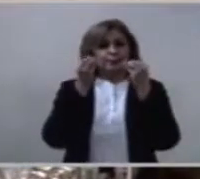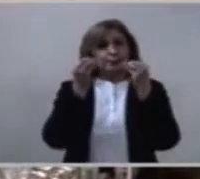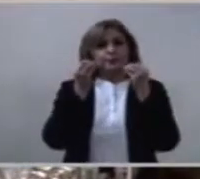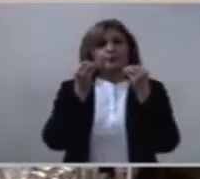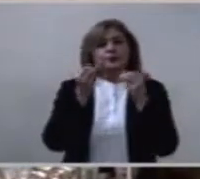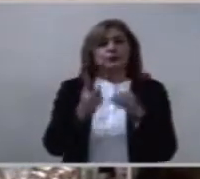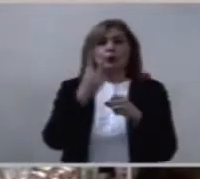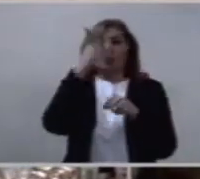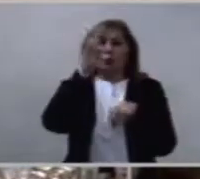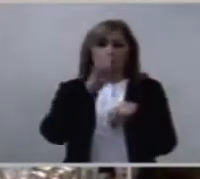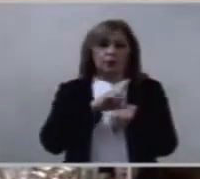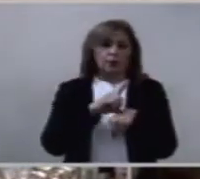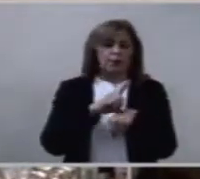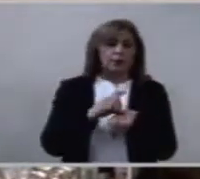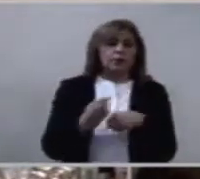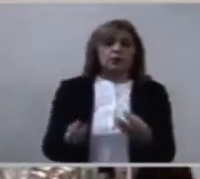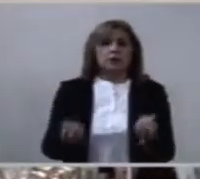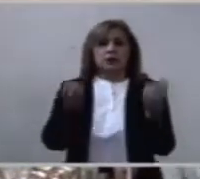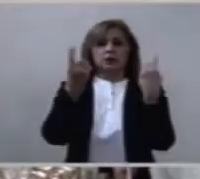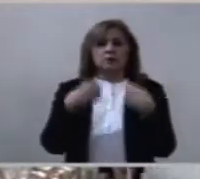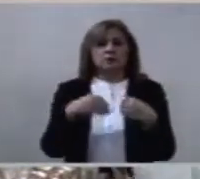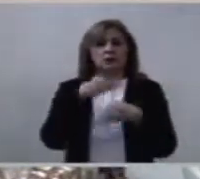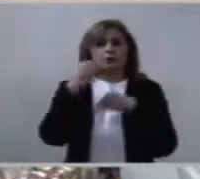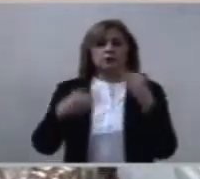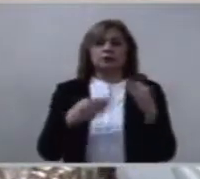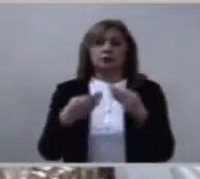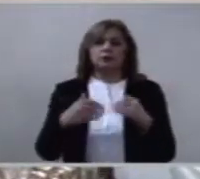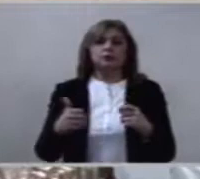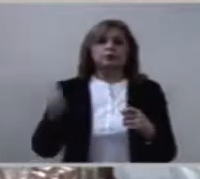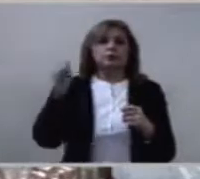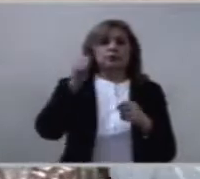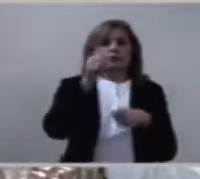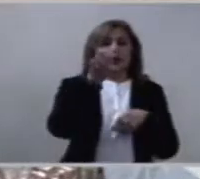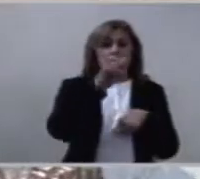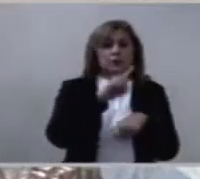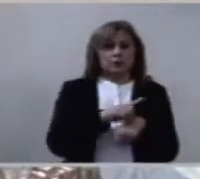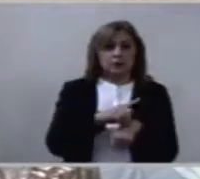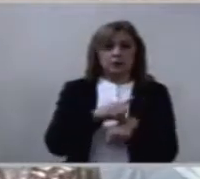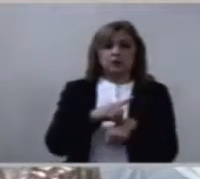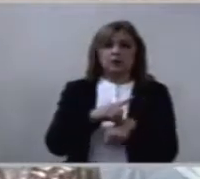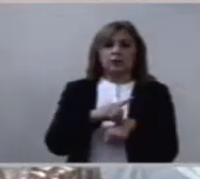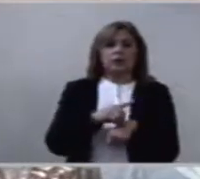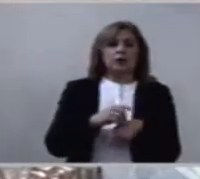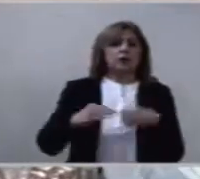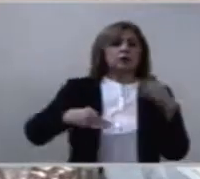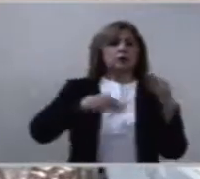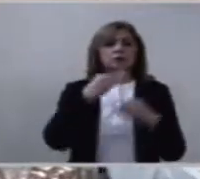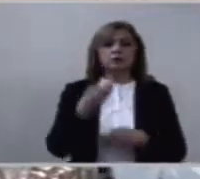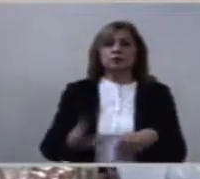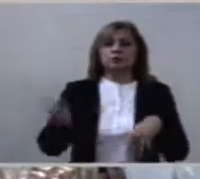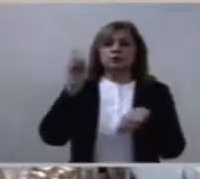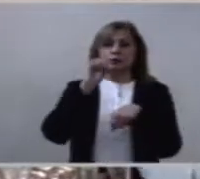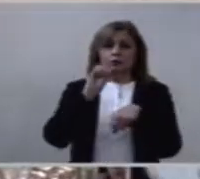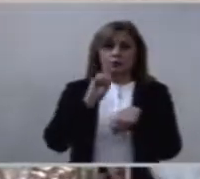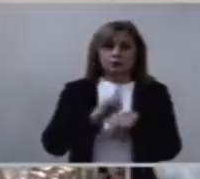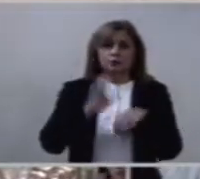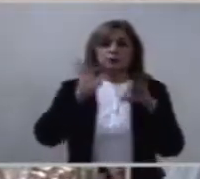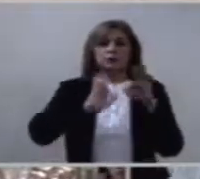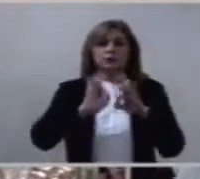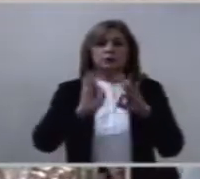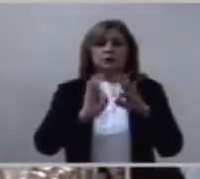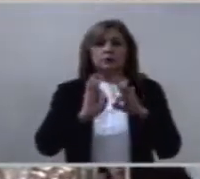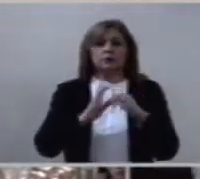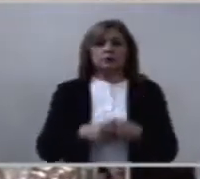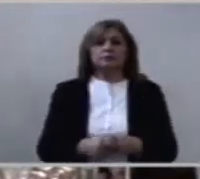cada día, cada hoy, cada jornada. Y ahí